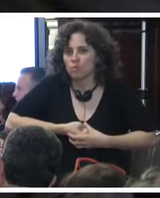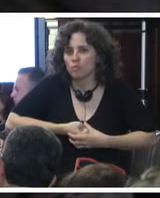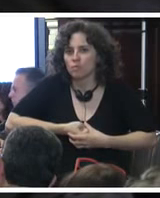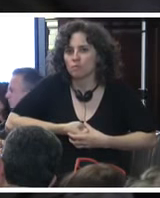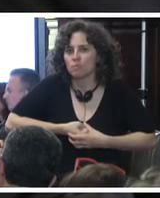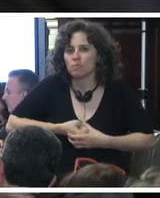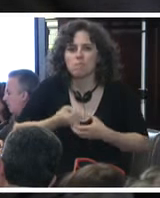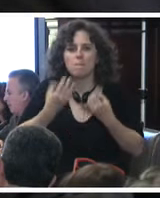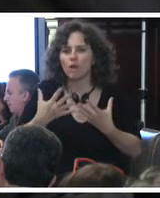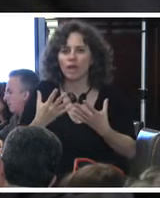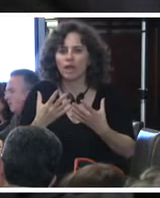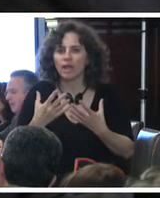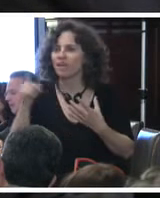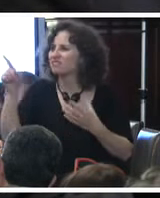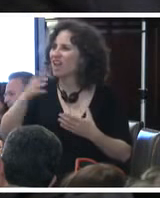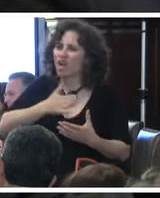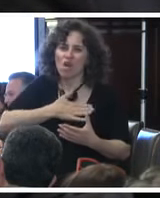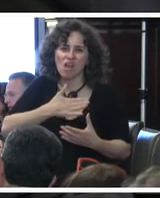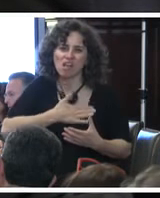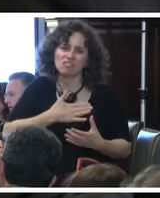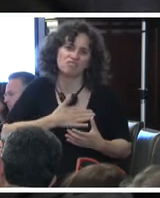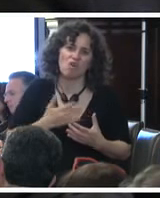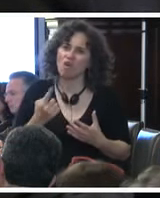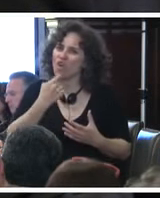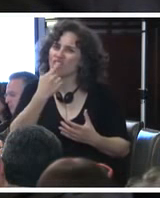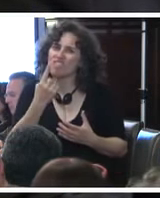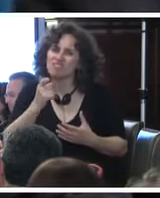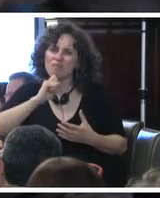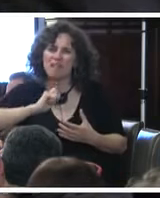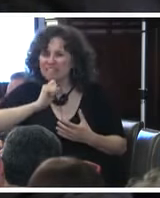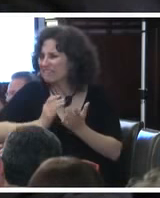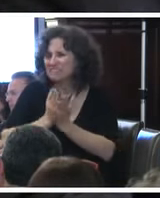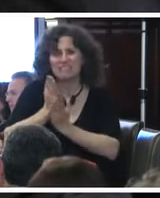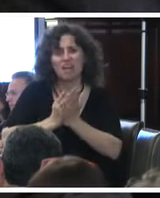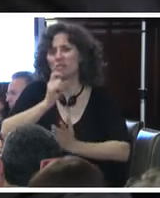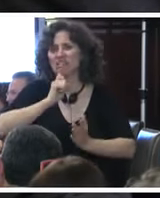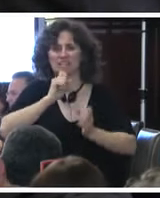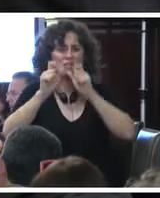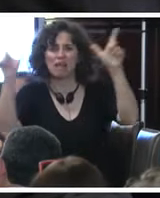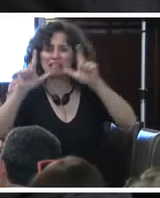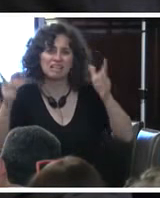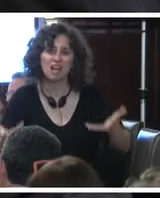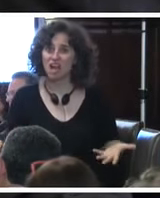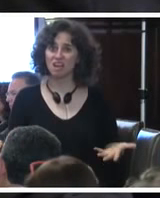Porque no se tientan el corazón para decir una mentira por la televisión.